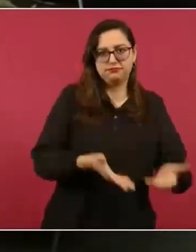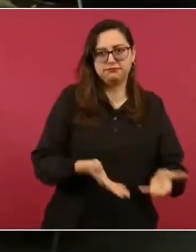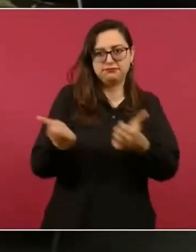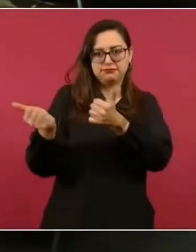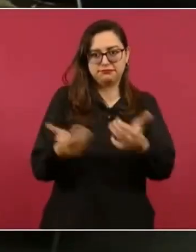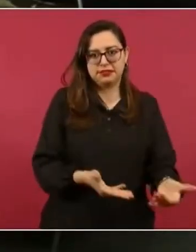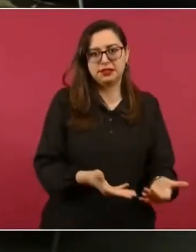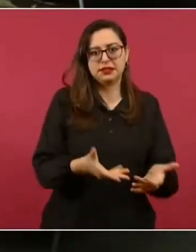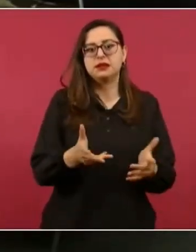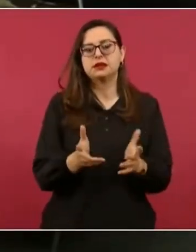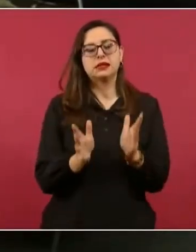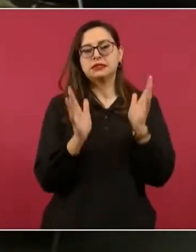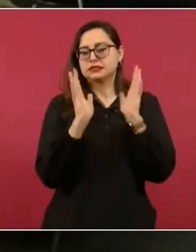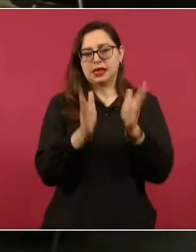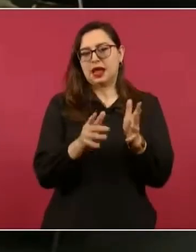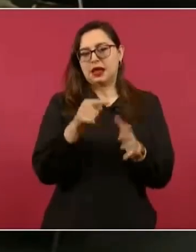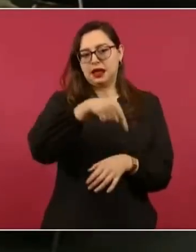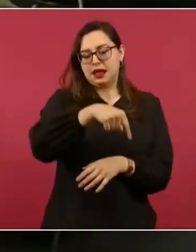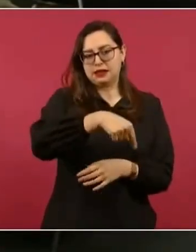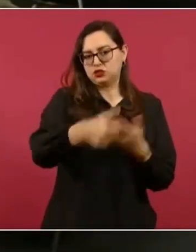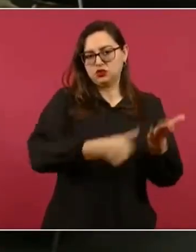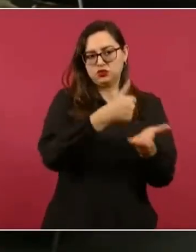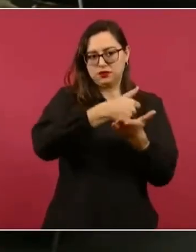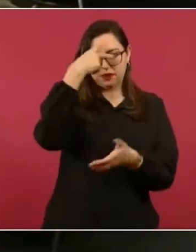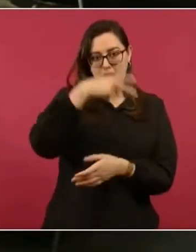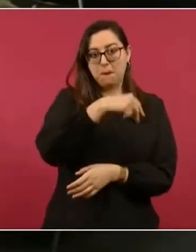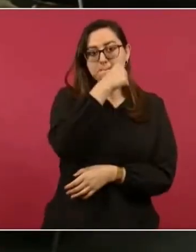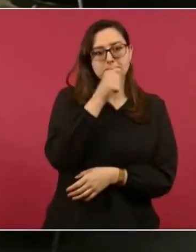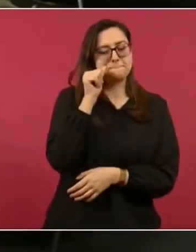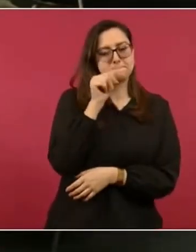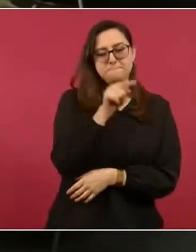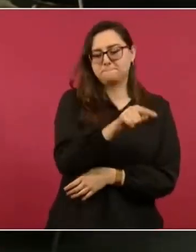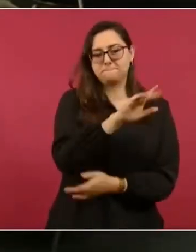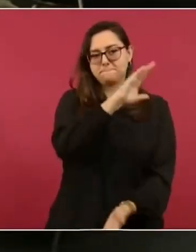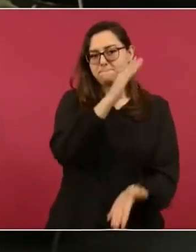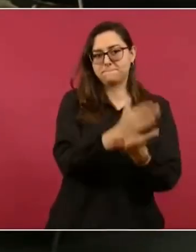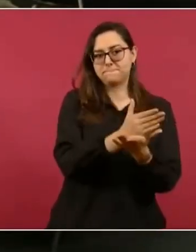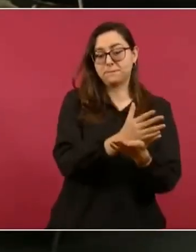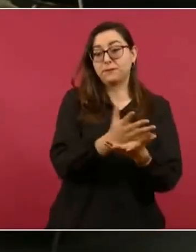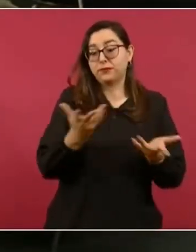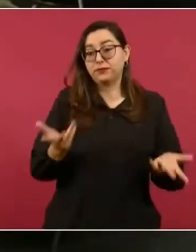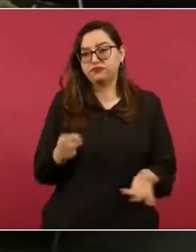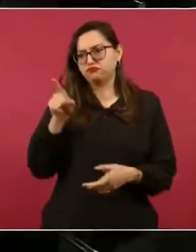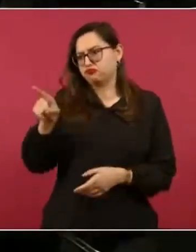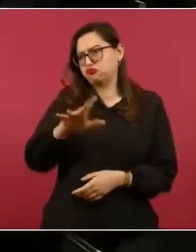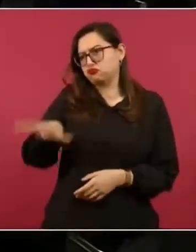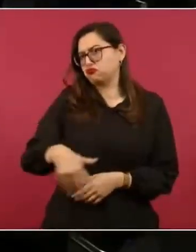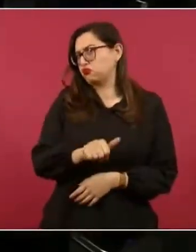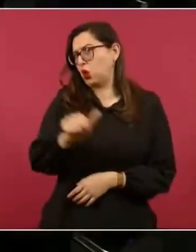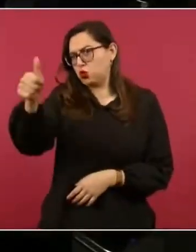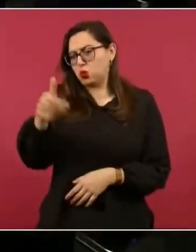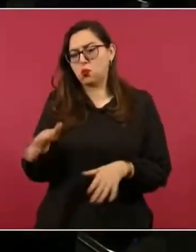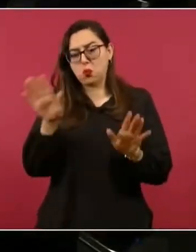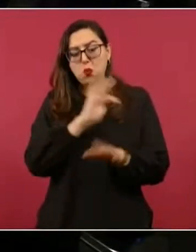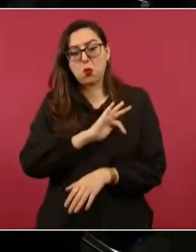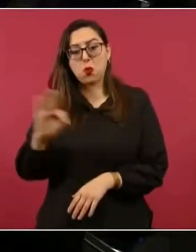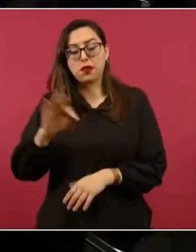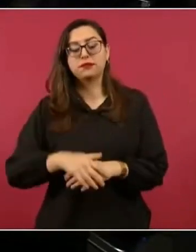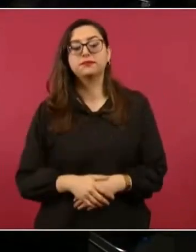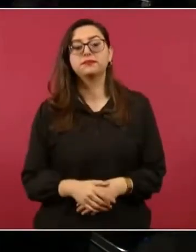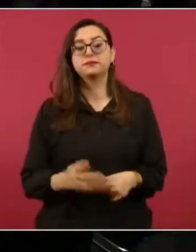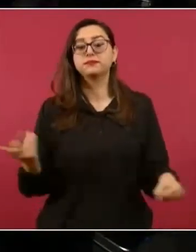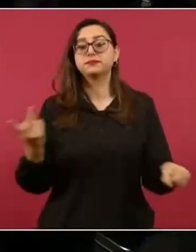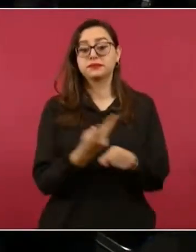utilizado. La Asociación Internacional de Transporte Aéreo, la IATA, que ha trabajado de la mano